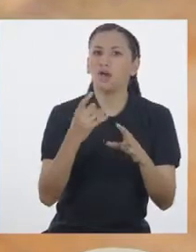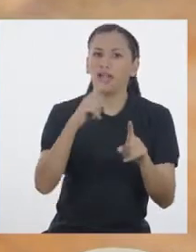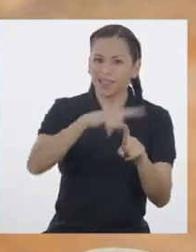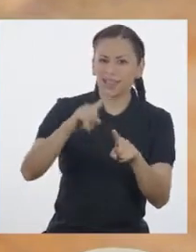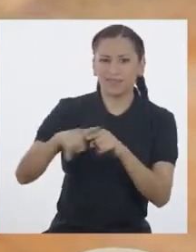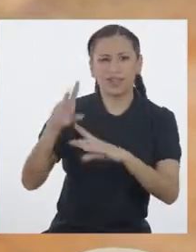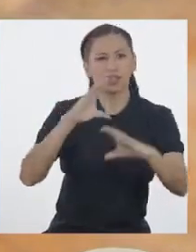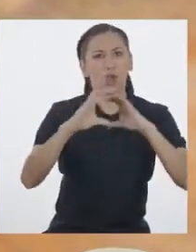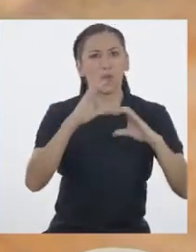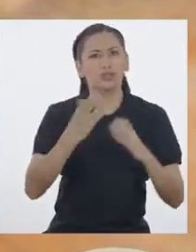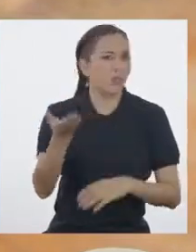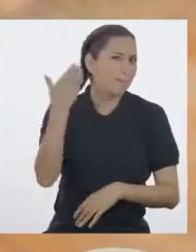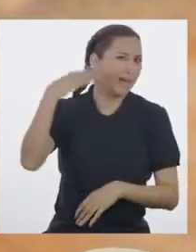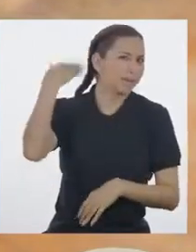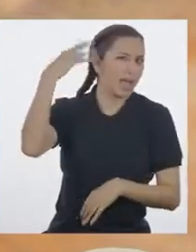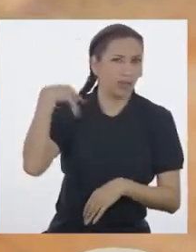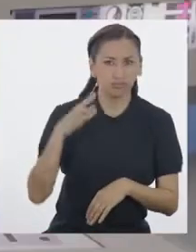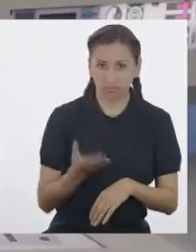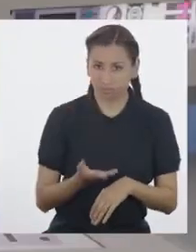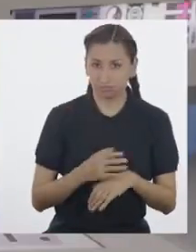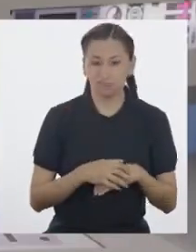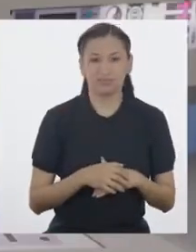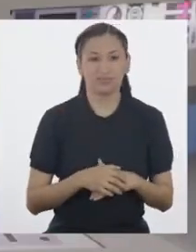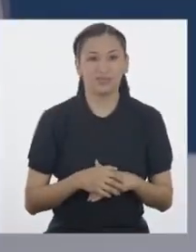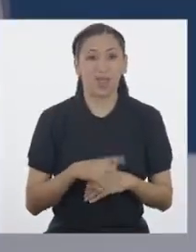de comunicación en el pasado!